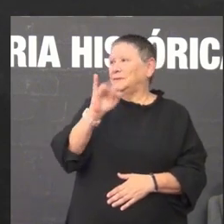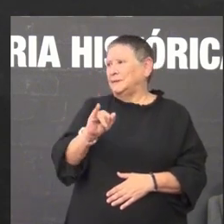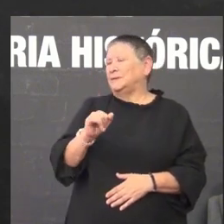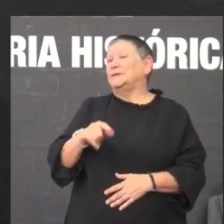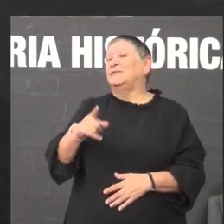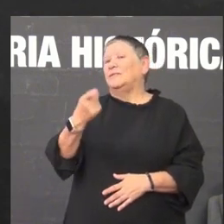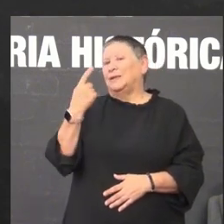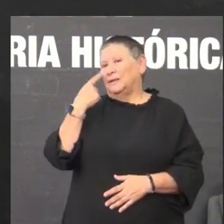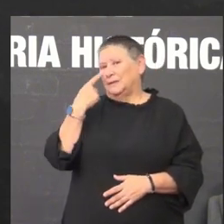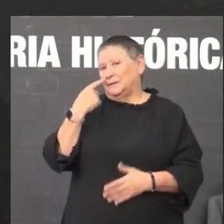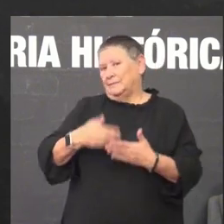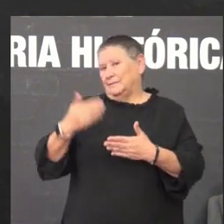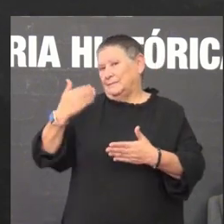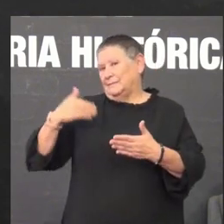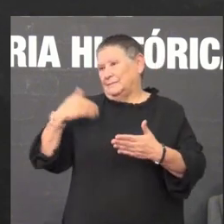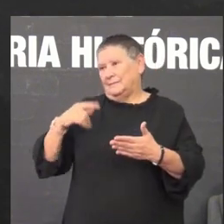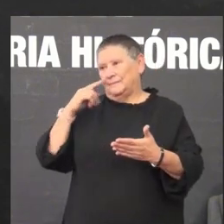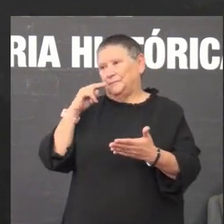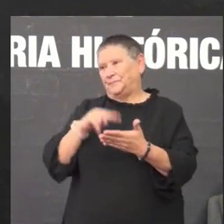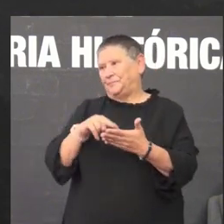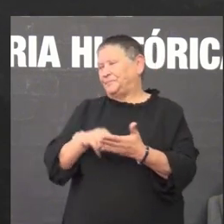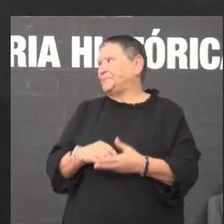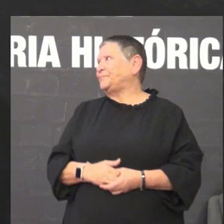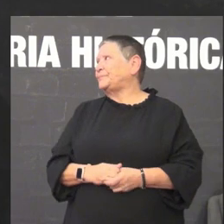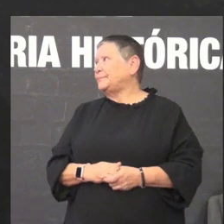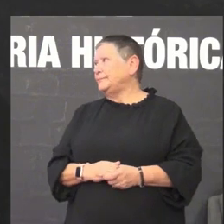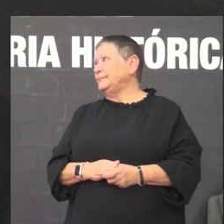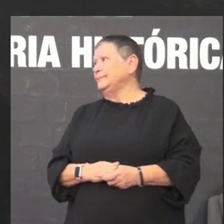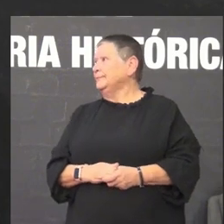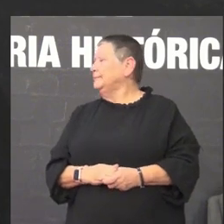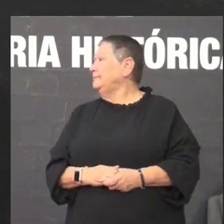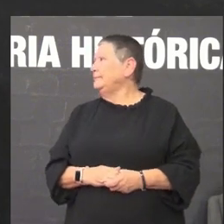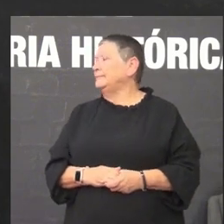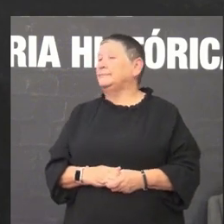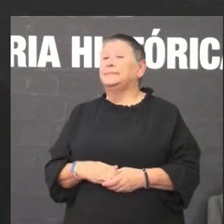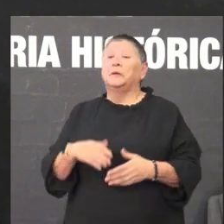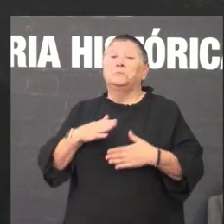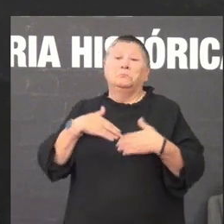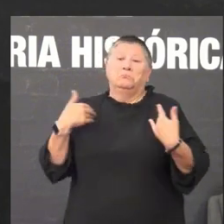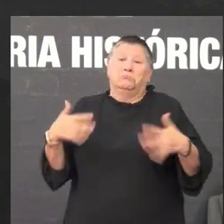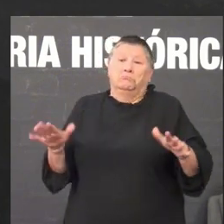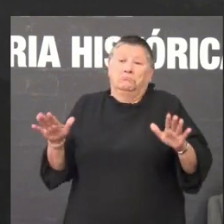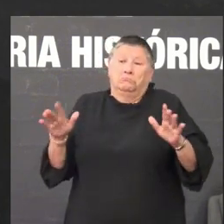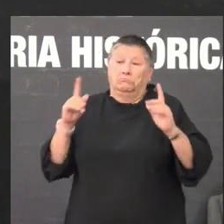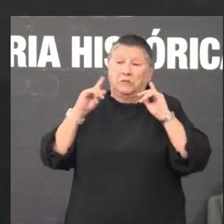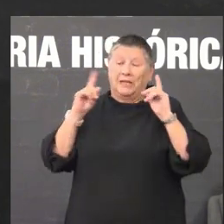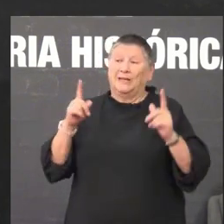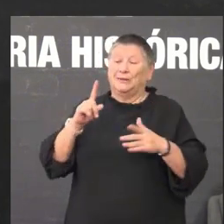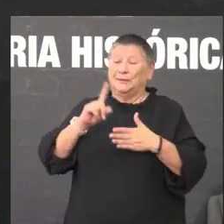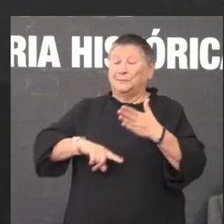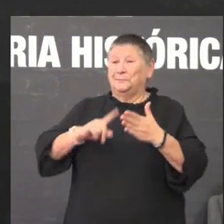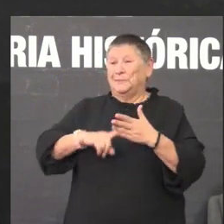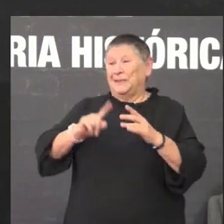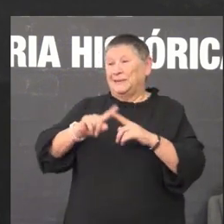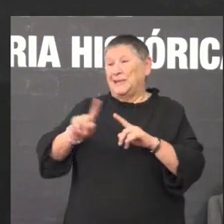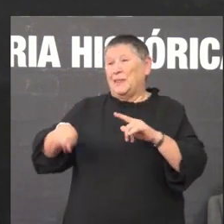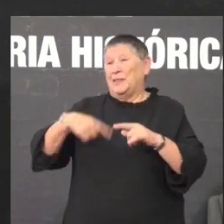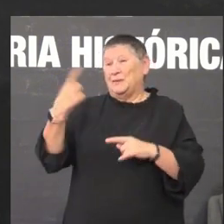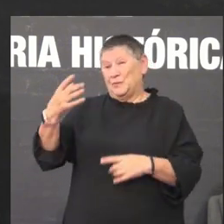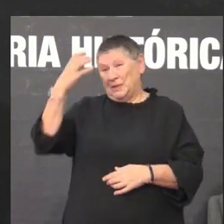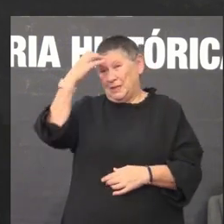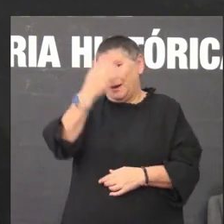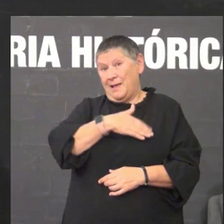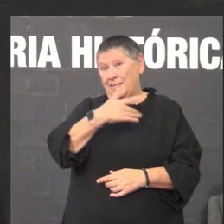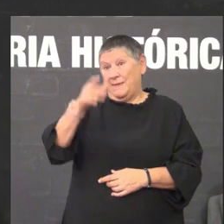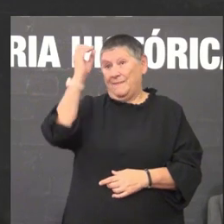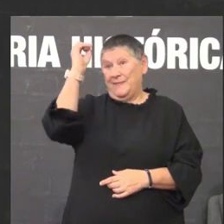obras de Ramón Vilar Ponte un grande teórico en calquer acaso sabemos que meses despois do discurso na Real Academia Galega que lle